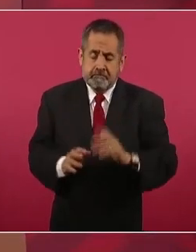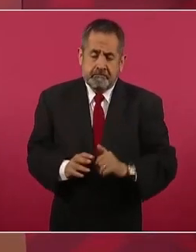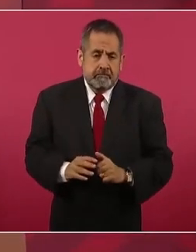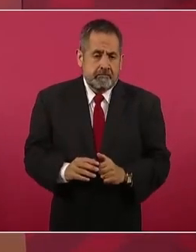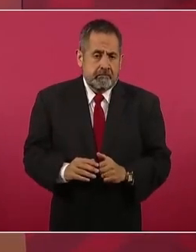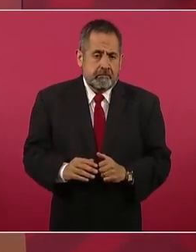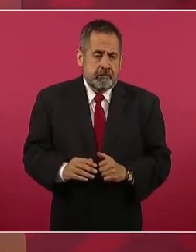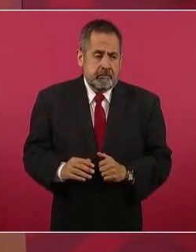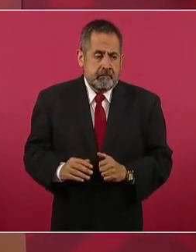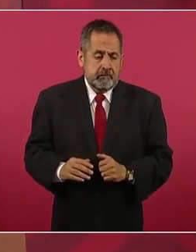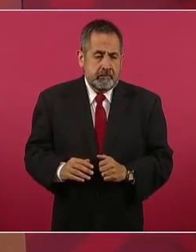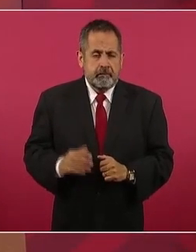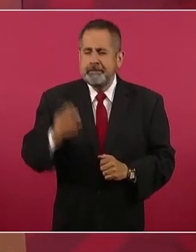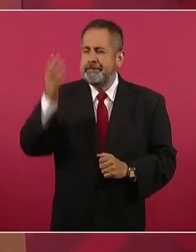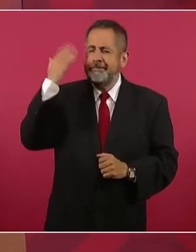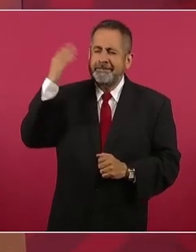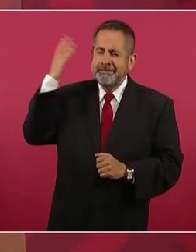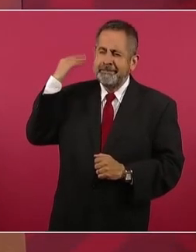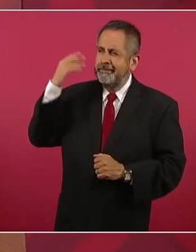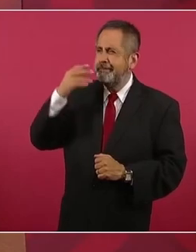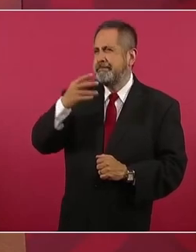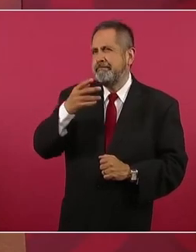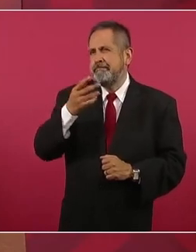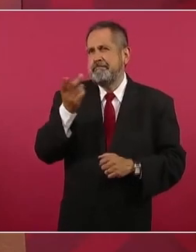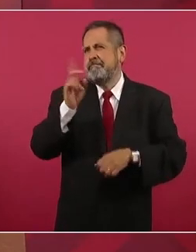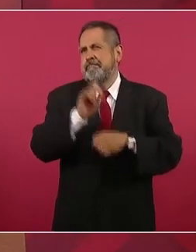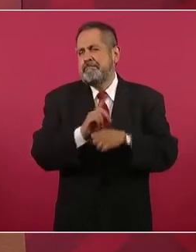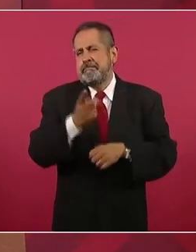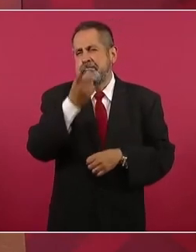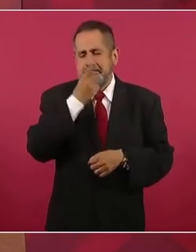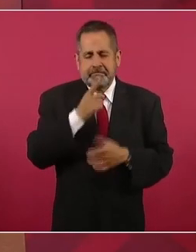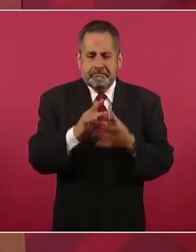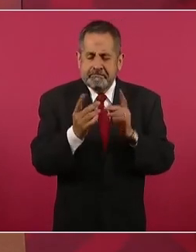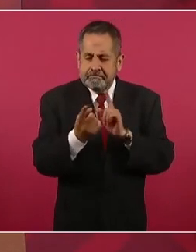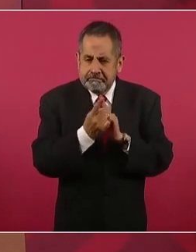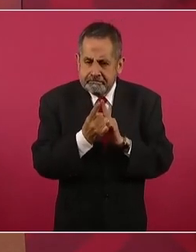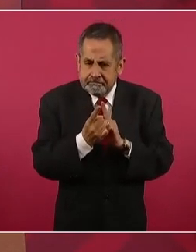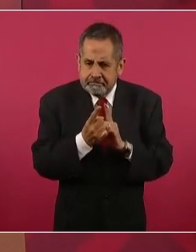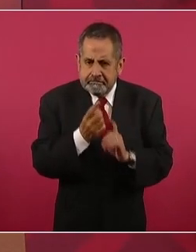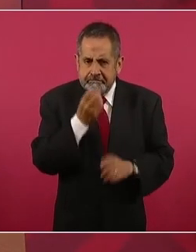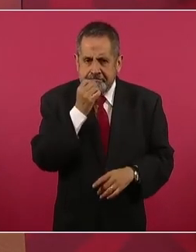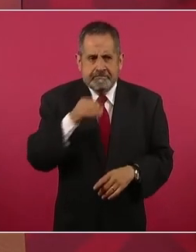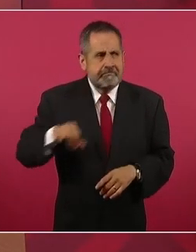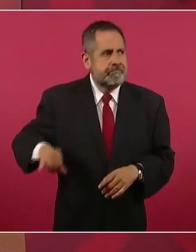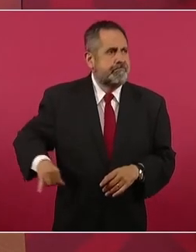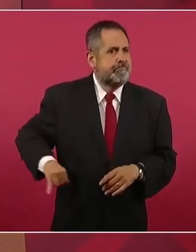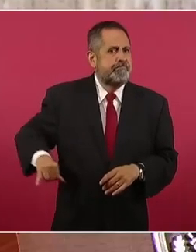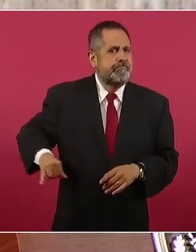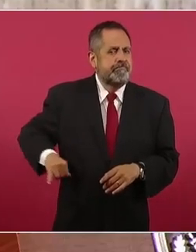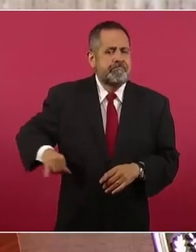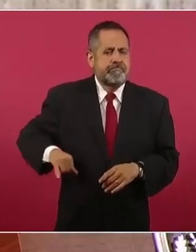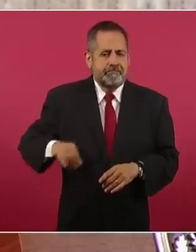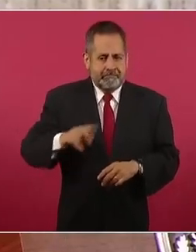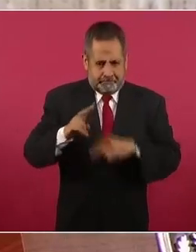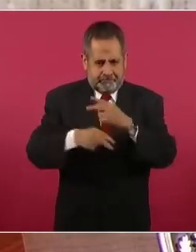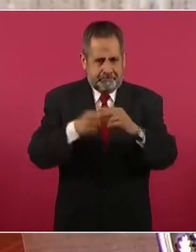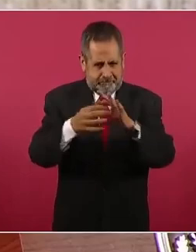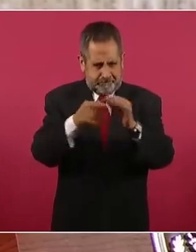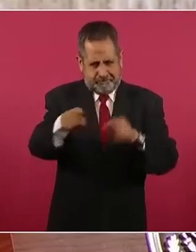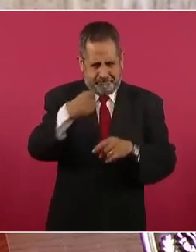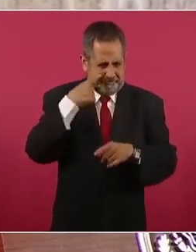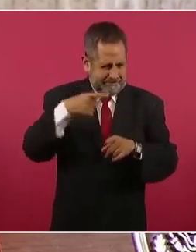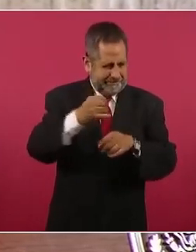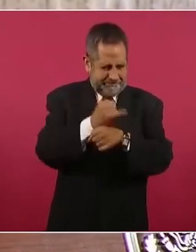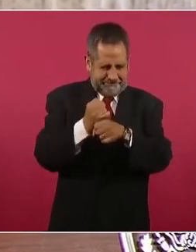El otro día me decía alguien algo interesantísimo, que se los voy a dejar a ustedes de